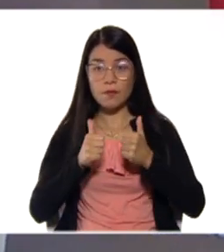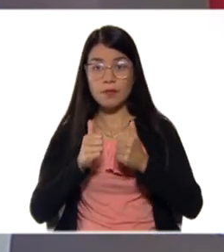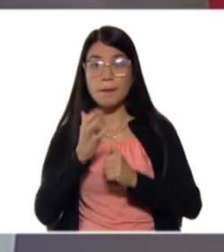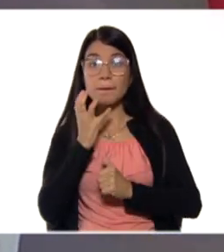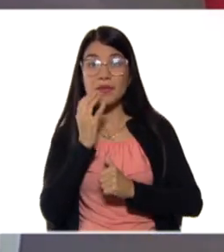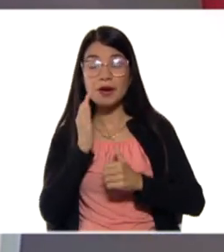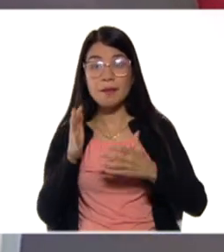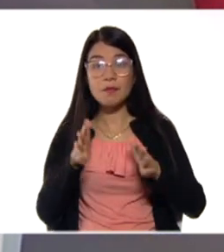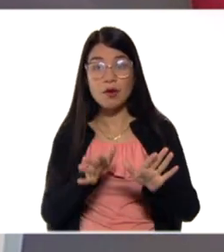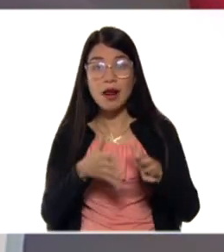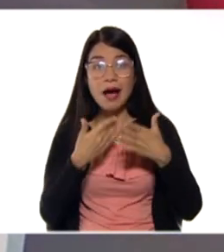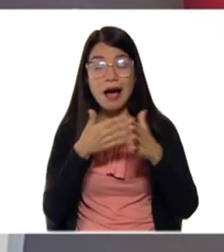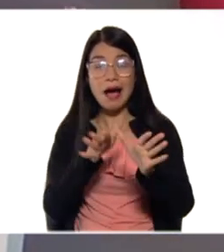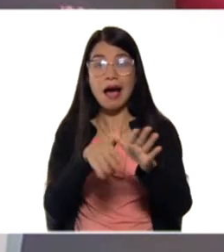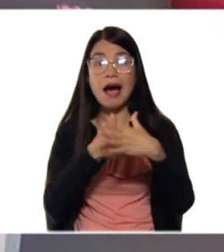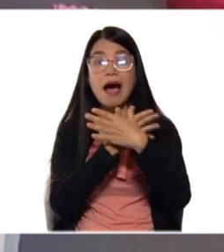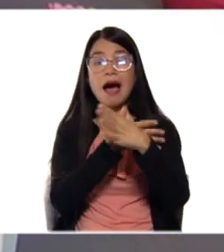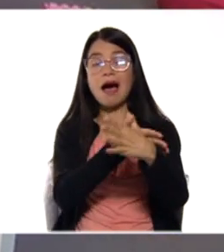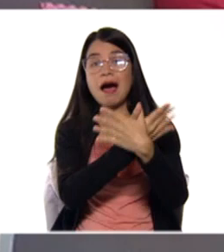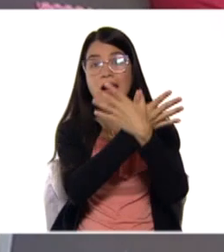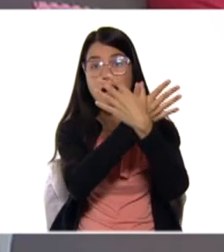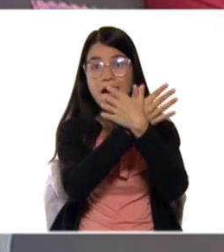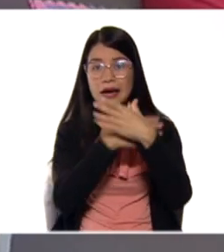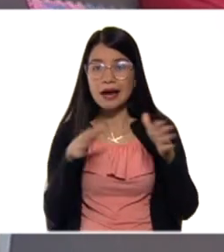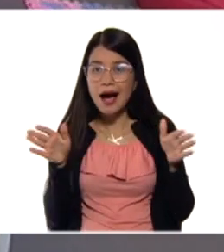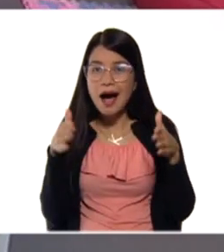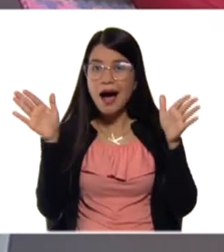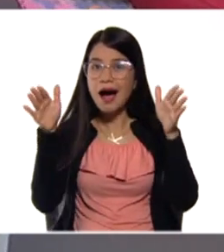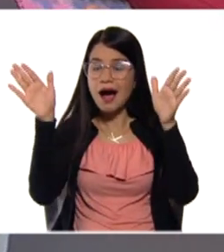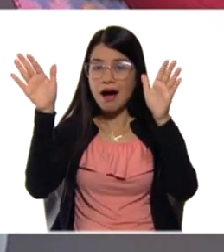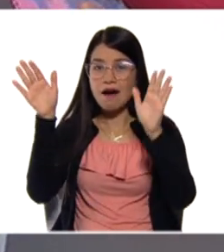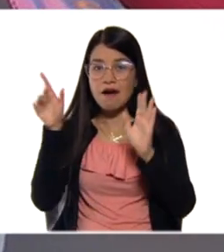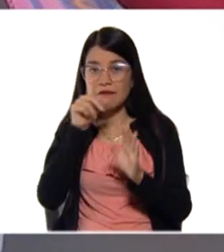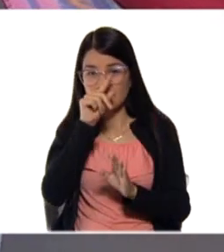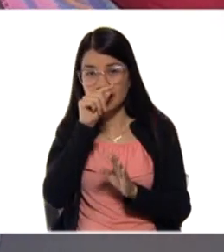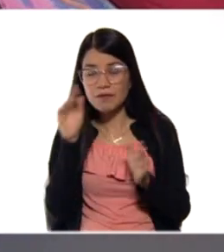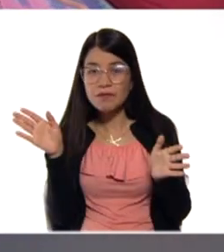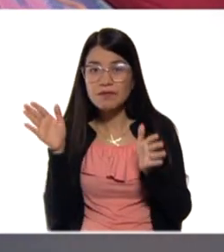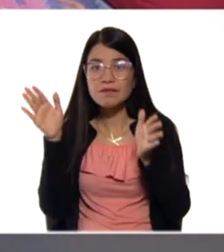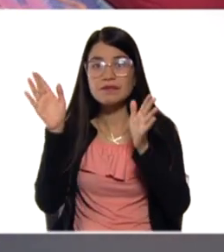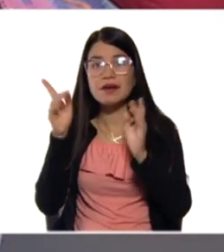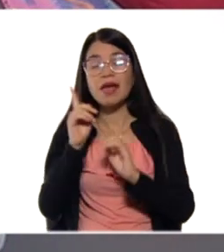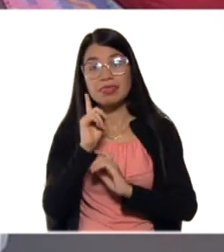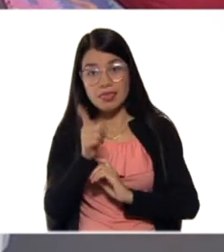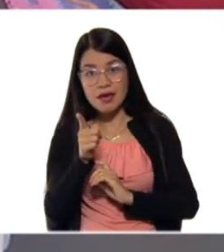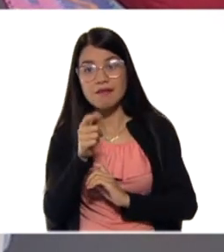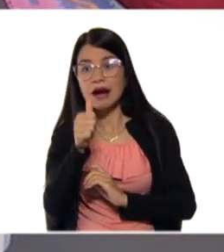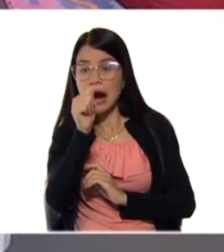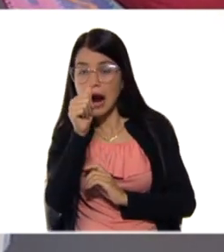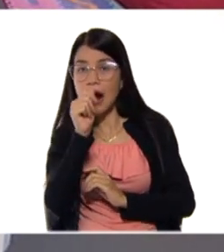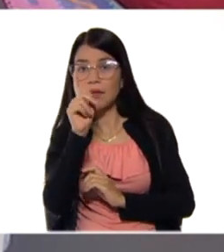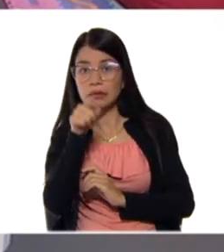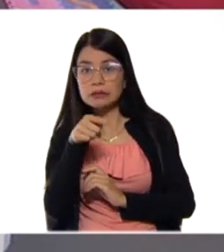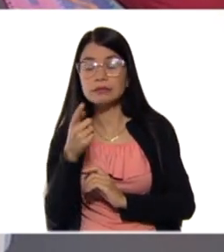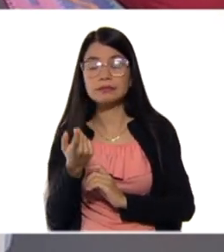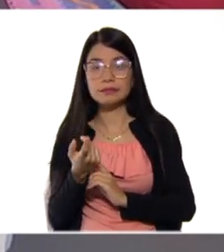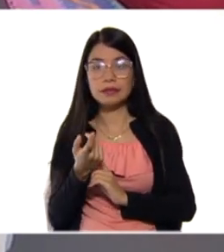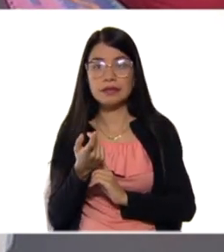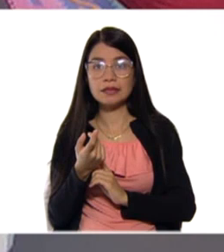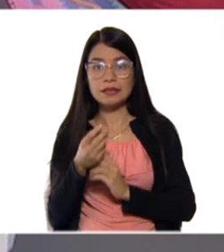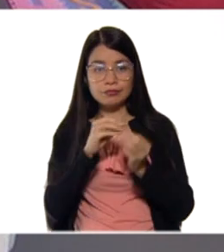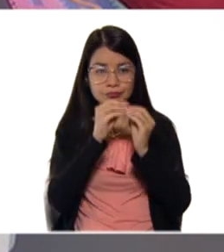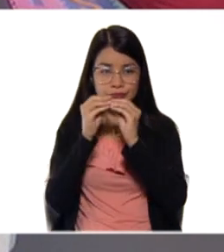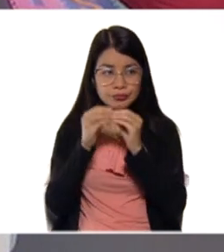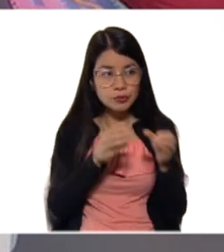por ejemplo, se le coloca en un dispensador agua porque ellas deben consumir agua. Los perritos, gaticos,